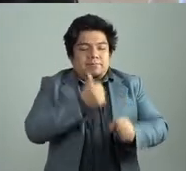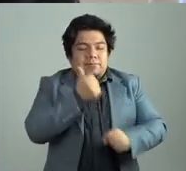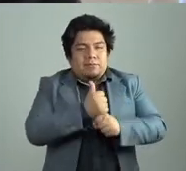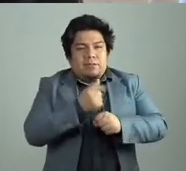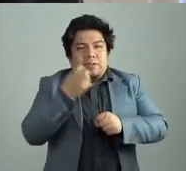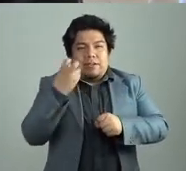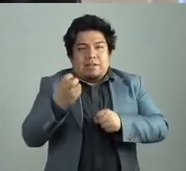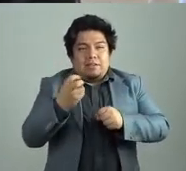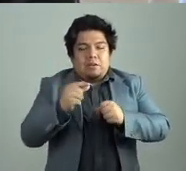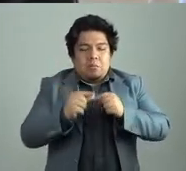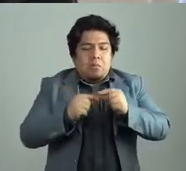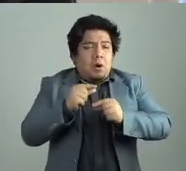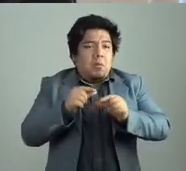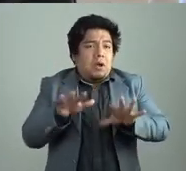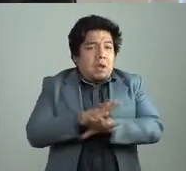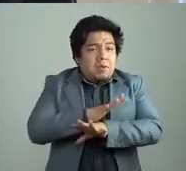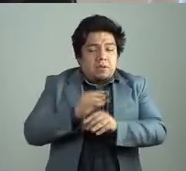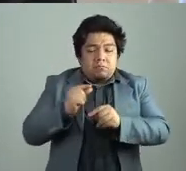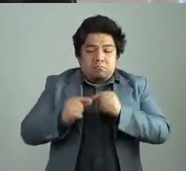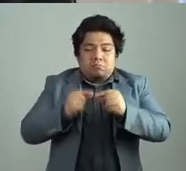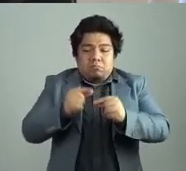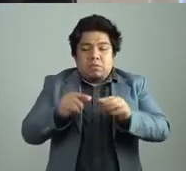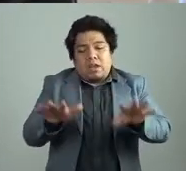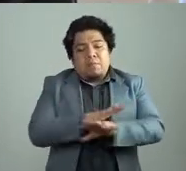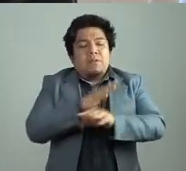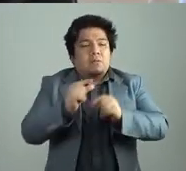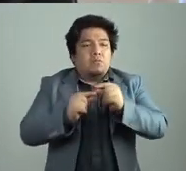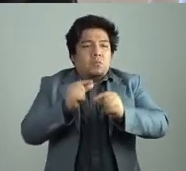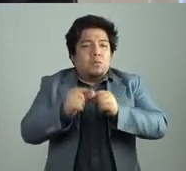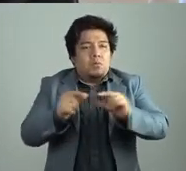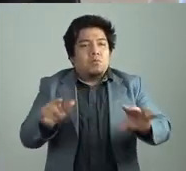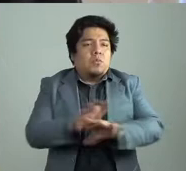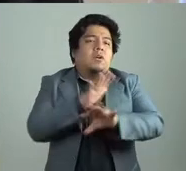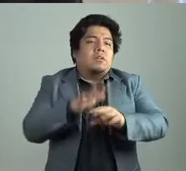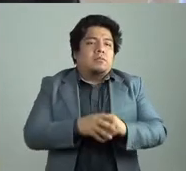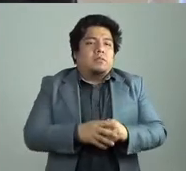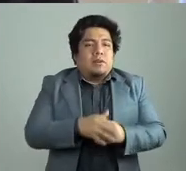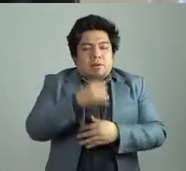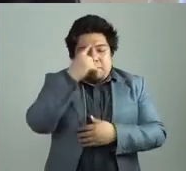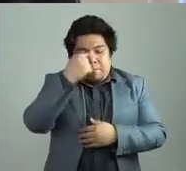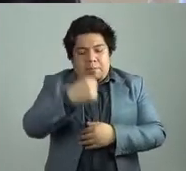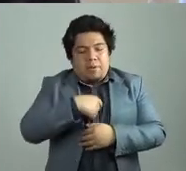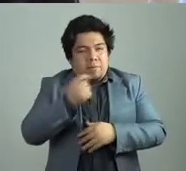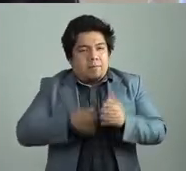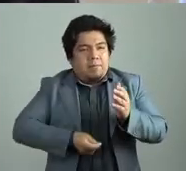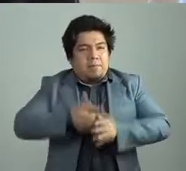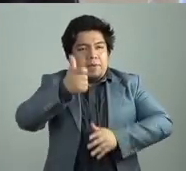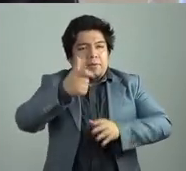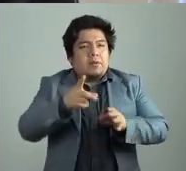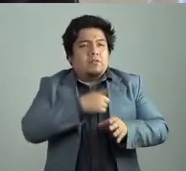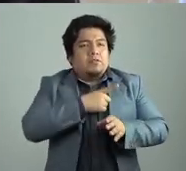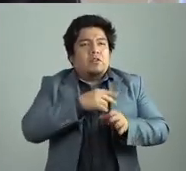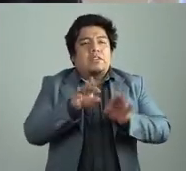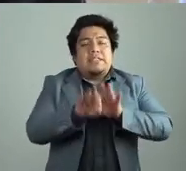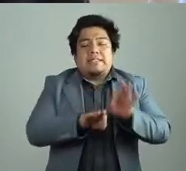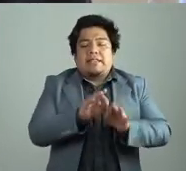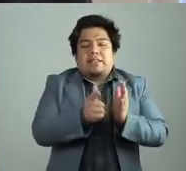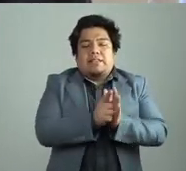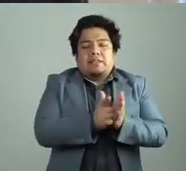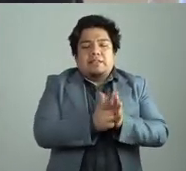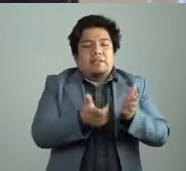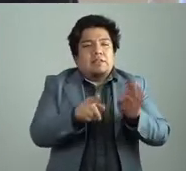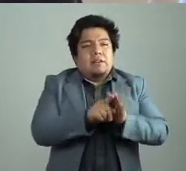variando, ¿no? Recuerdo que uno de los primeros métodos fue tratar de reinventar la historia de la literatura, ¿no? Como para